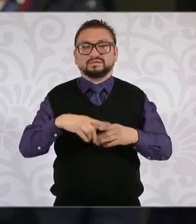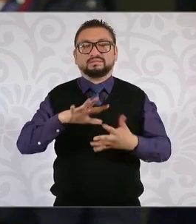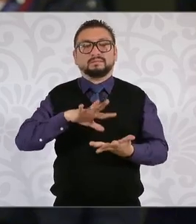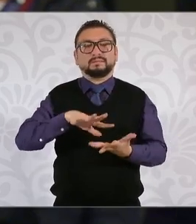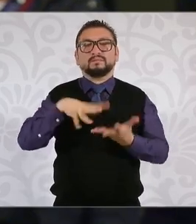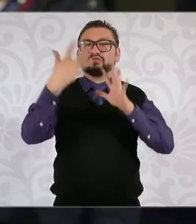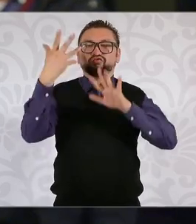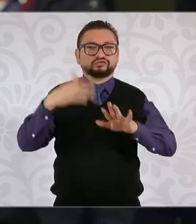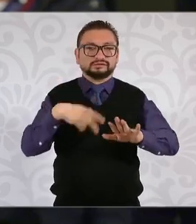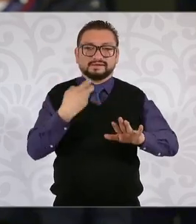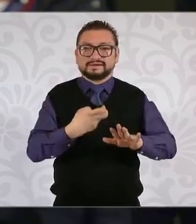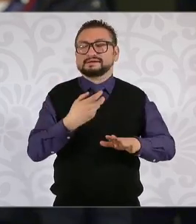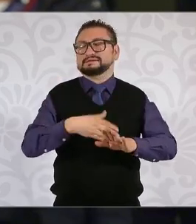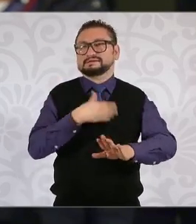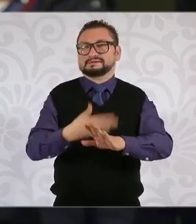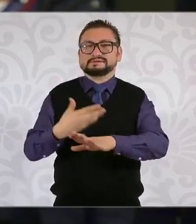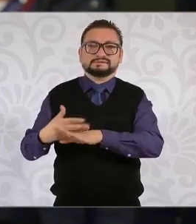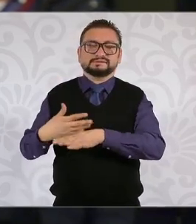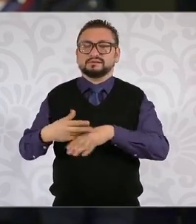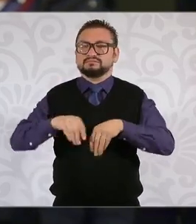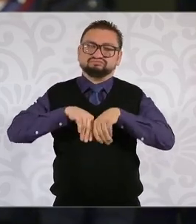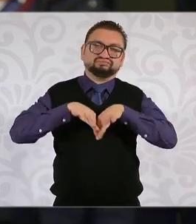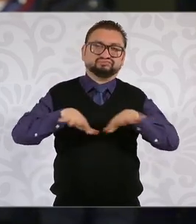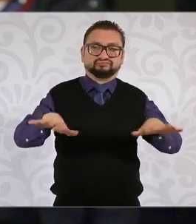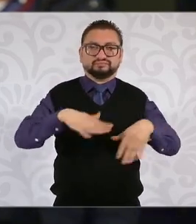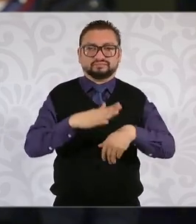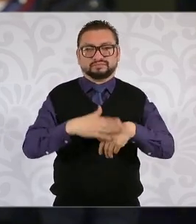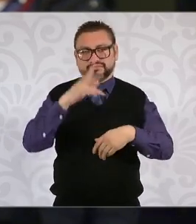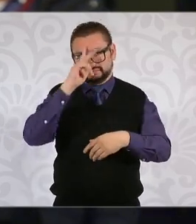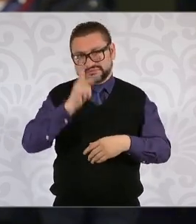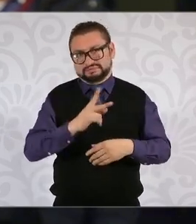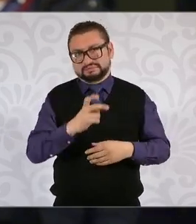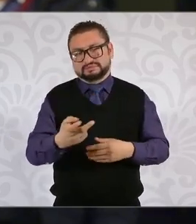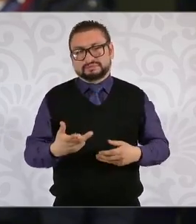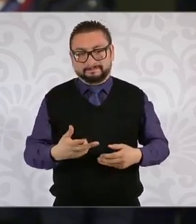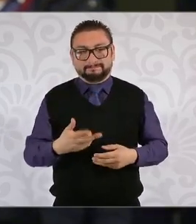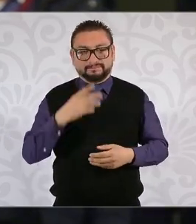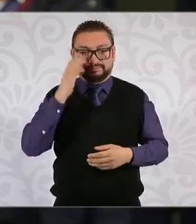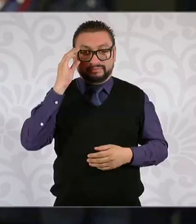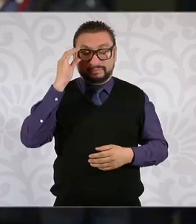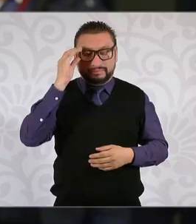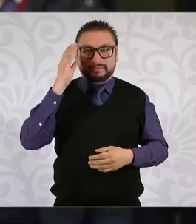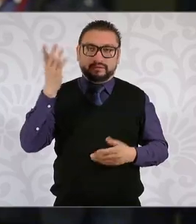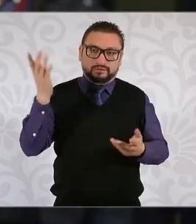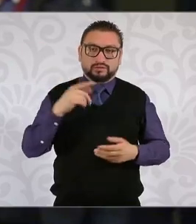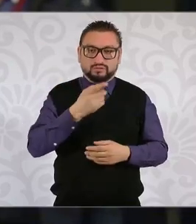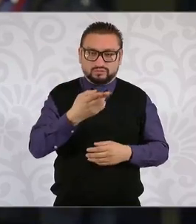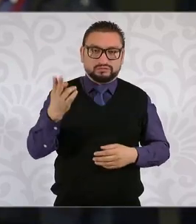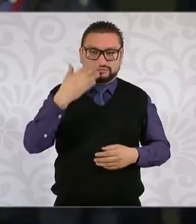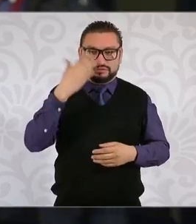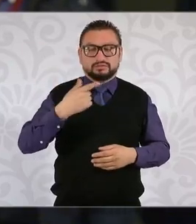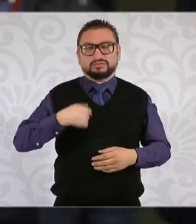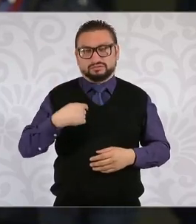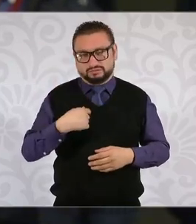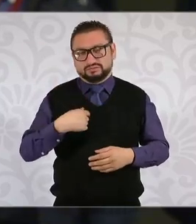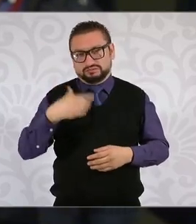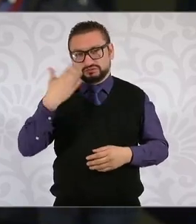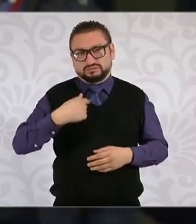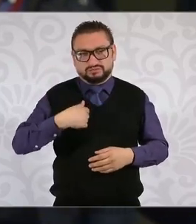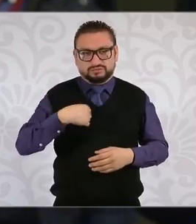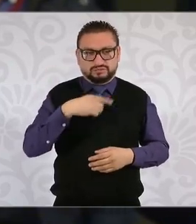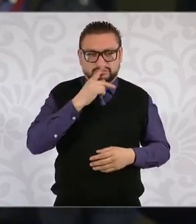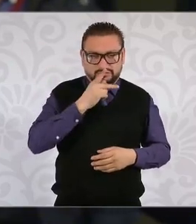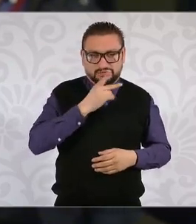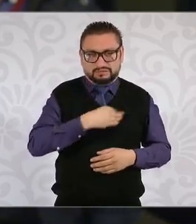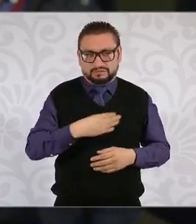violencia tiende a engendrar más violencia ese es el asunto y mire usted sabe yo soy padre de familia tengo